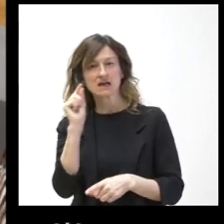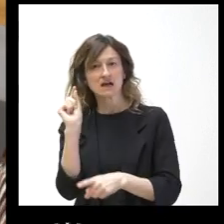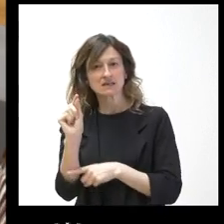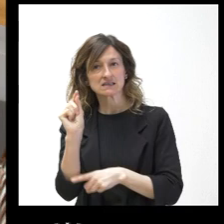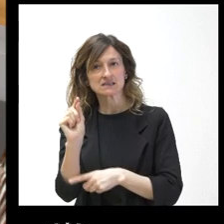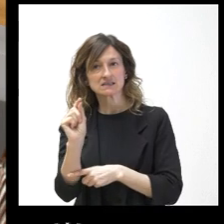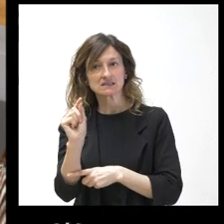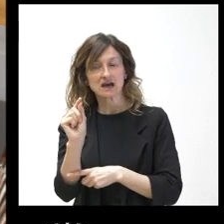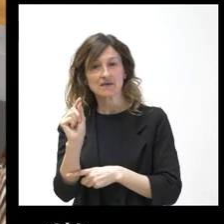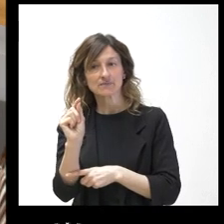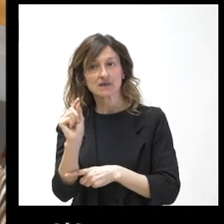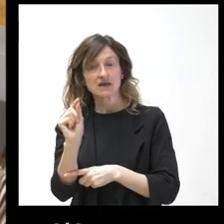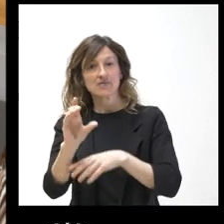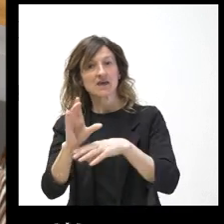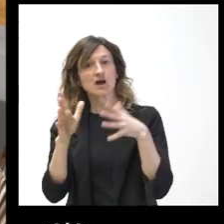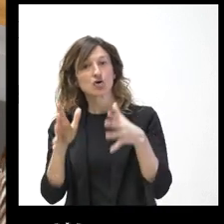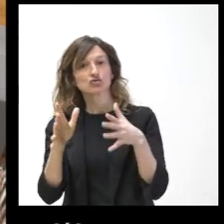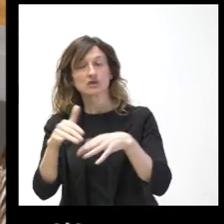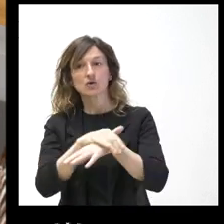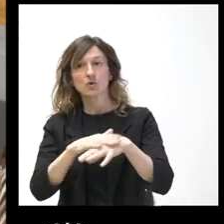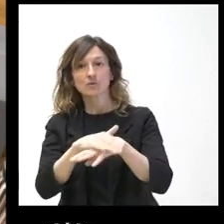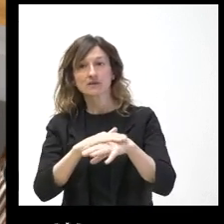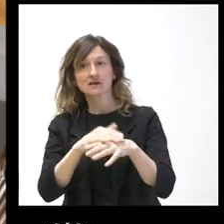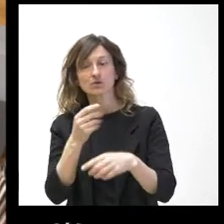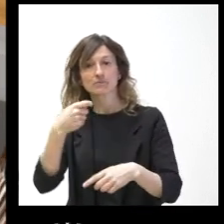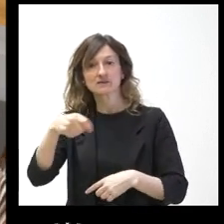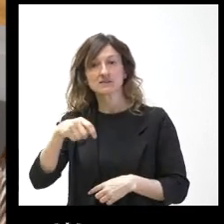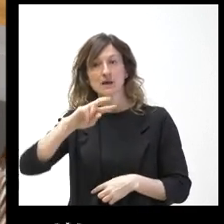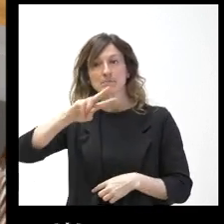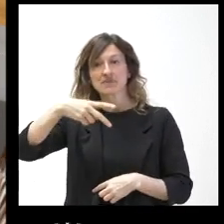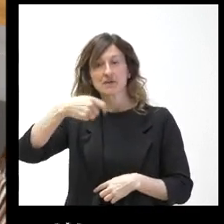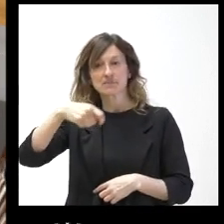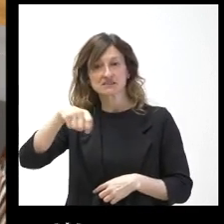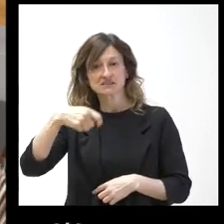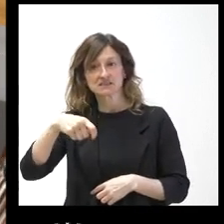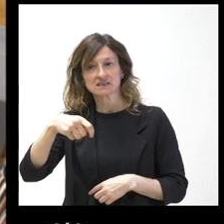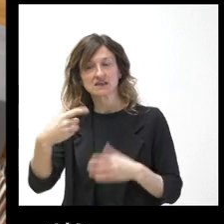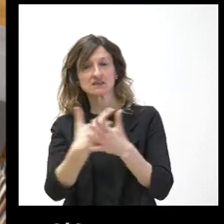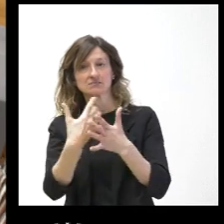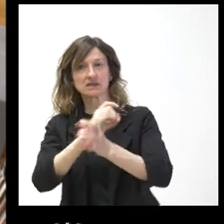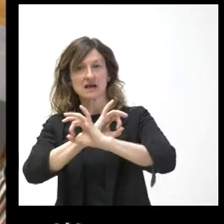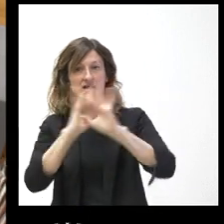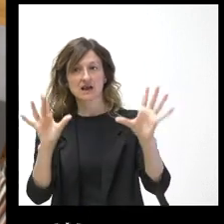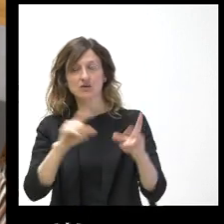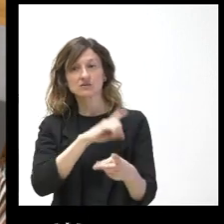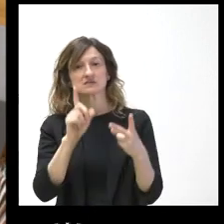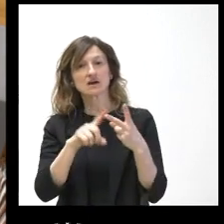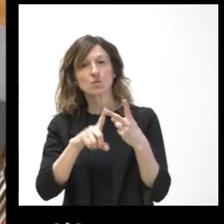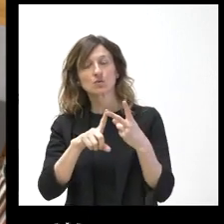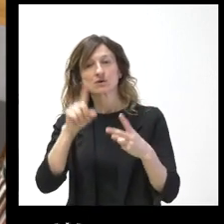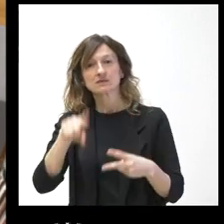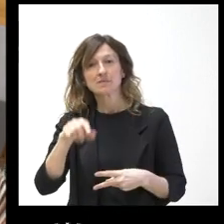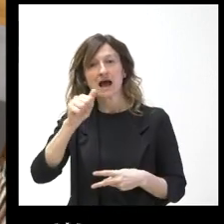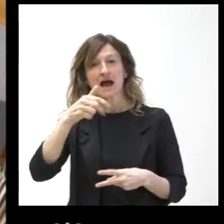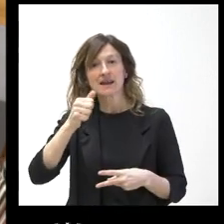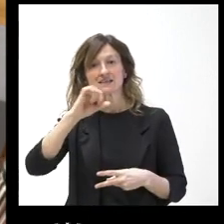que el Consejo de Gobierno haya estado presidido por el vicepresidente. Me gustaría que nos aclarara este asunto. Y, en segundo lugar, también Ana Sánchez